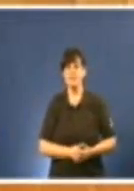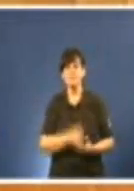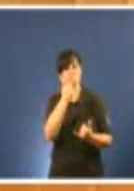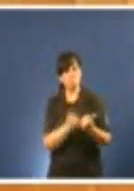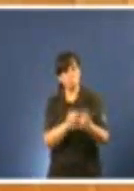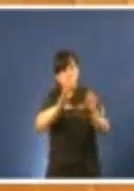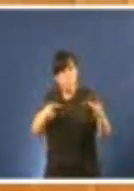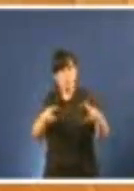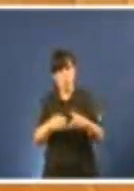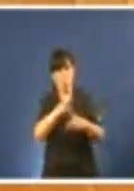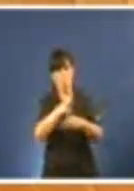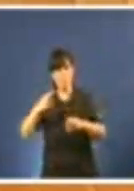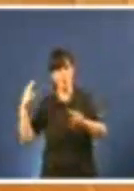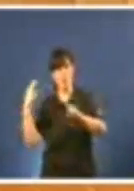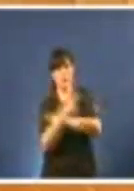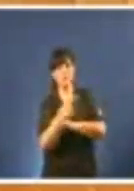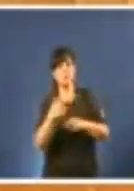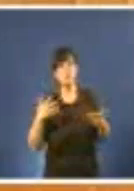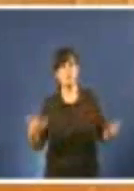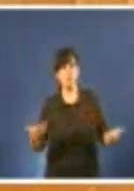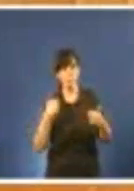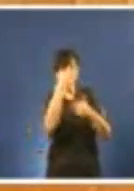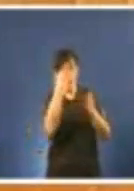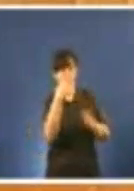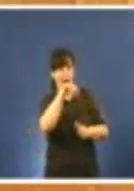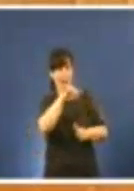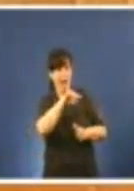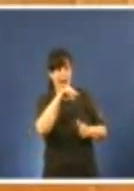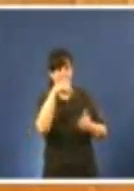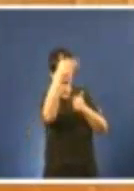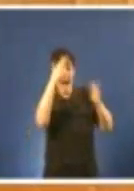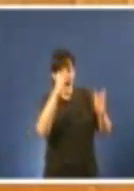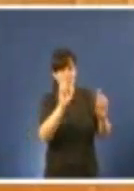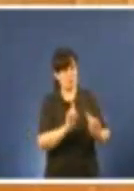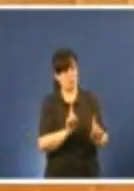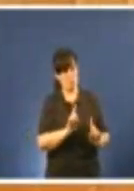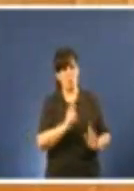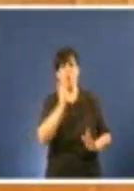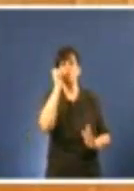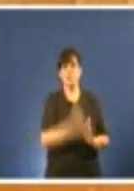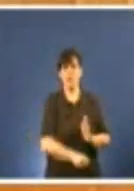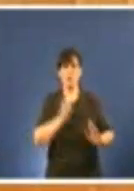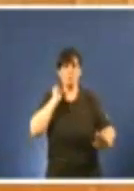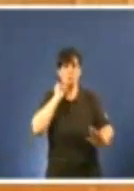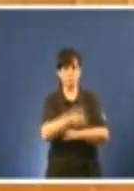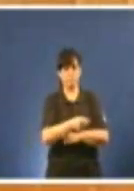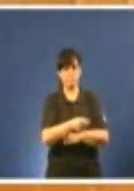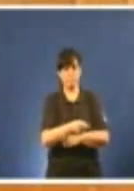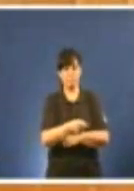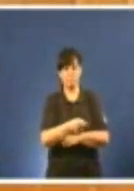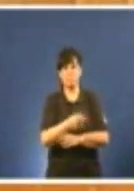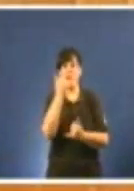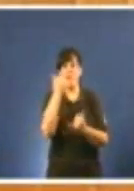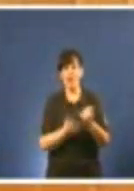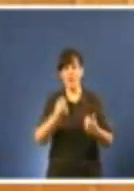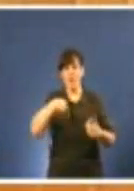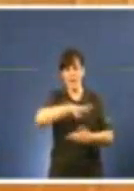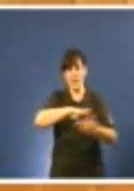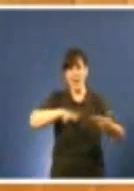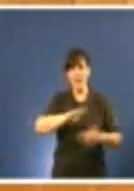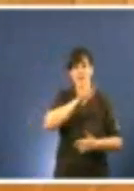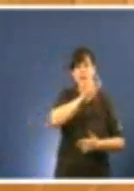Popular que non foi atender a reclamacións do povo senón impoñer de sancións. 48 sancións impostas en Galiza en